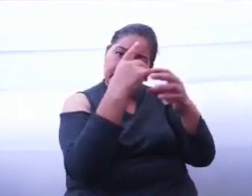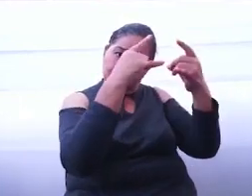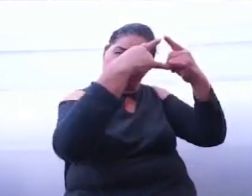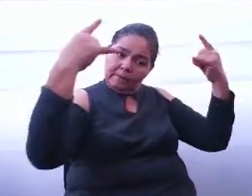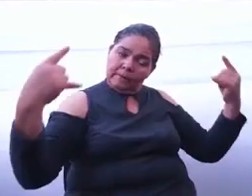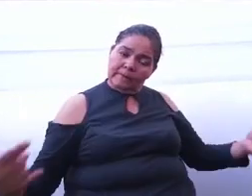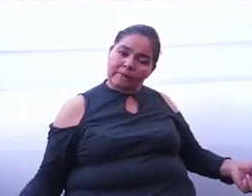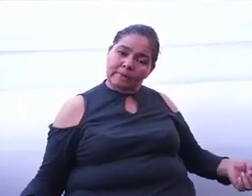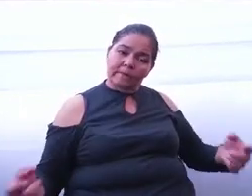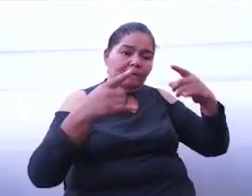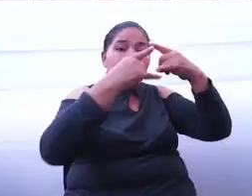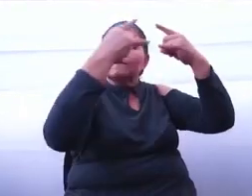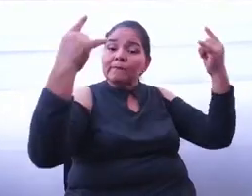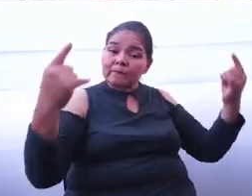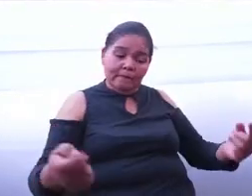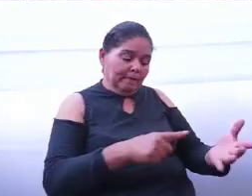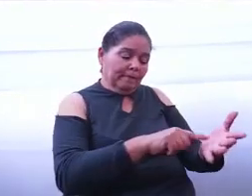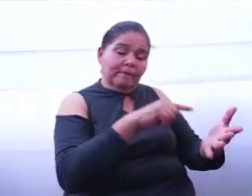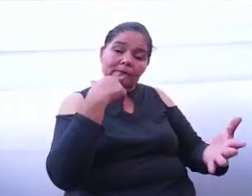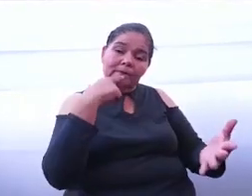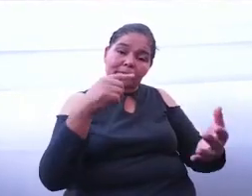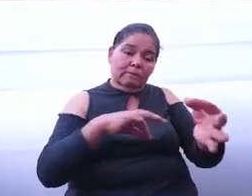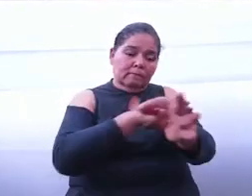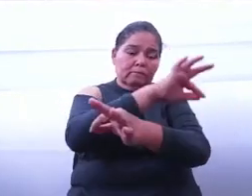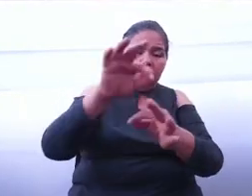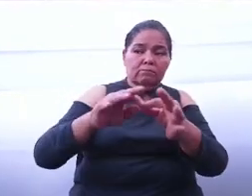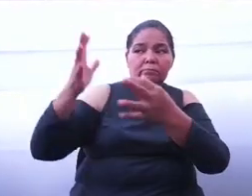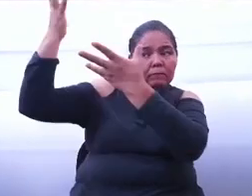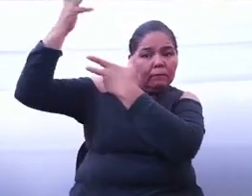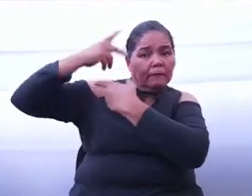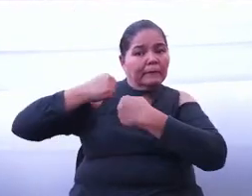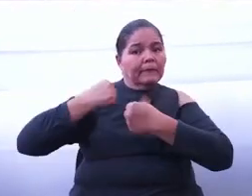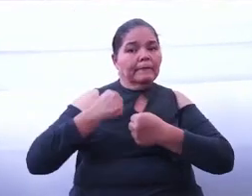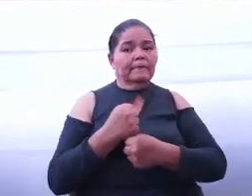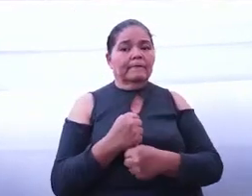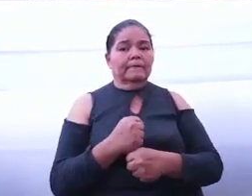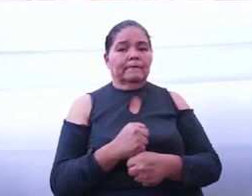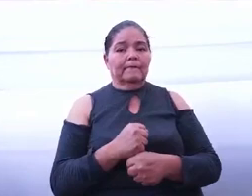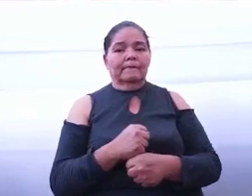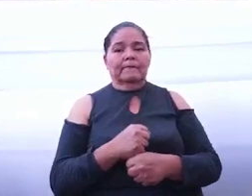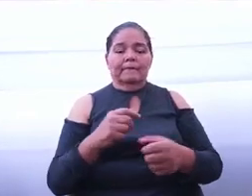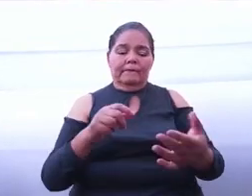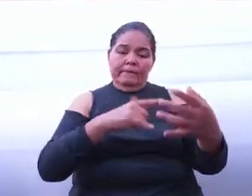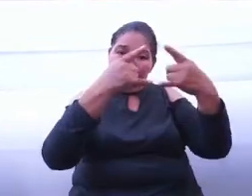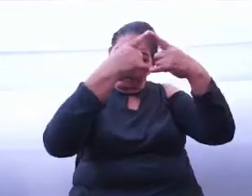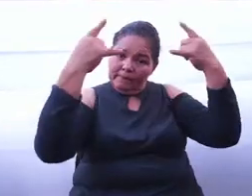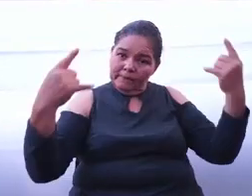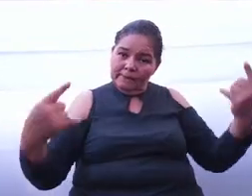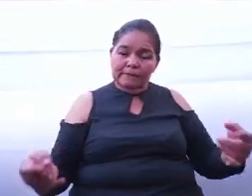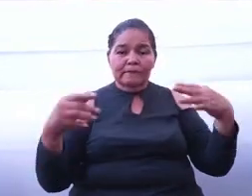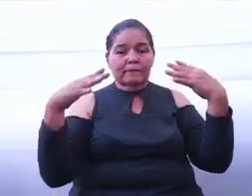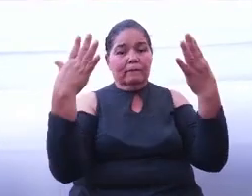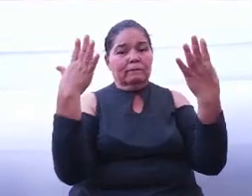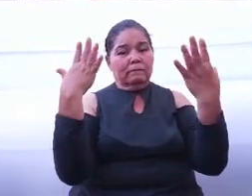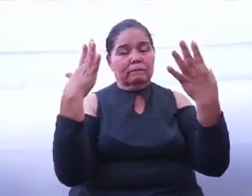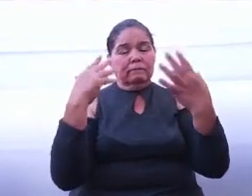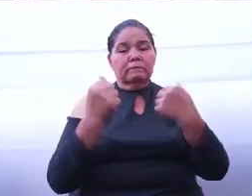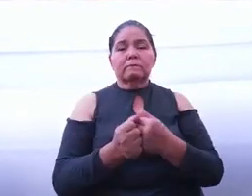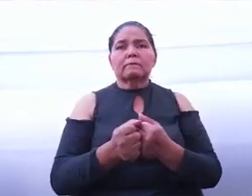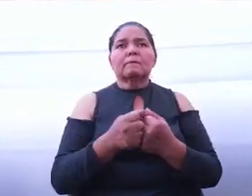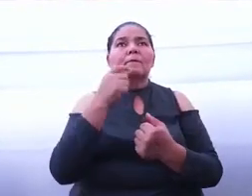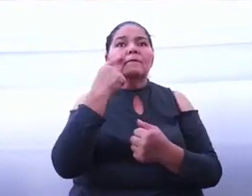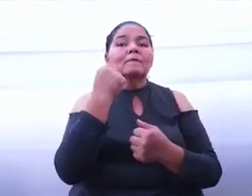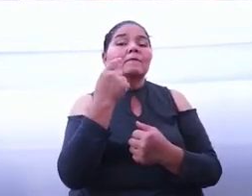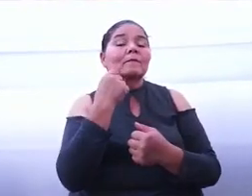Celaya que todos queremos. La historia de la esperanza reflejada en cada